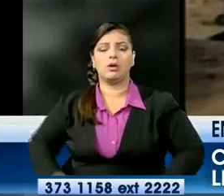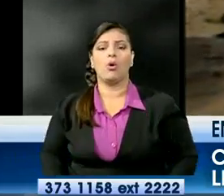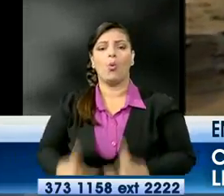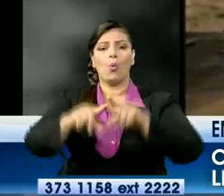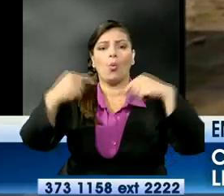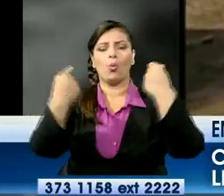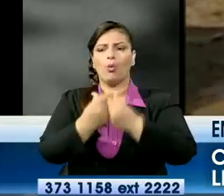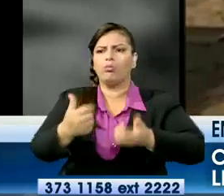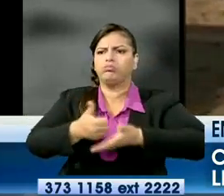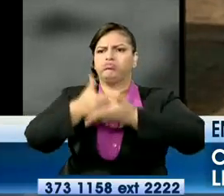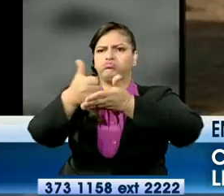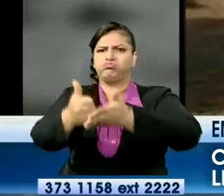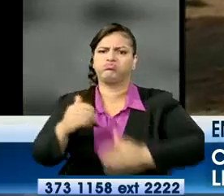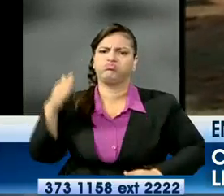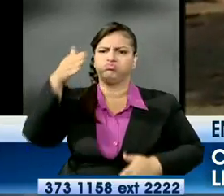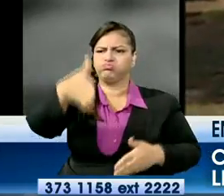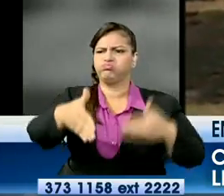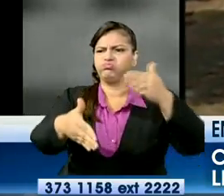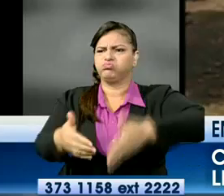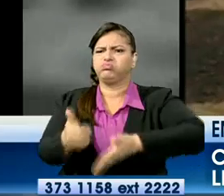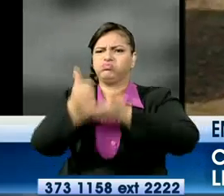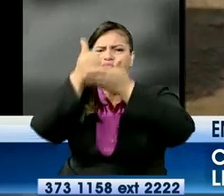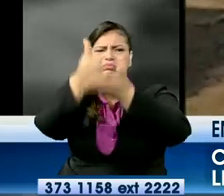verificar uno a uno los daños.